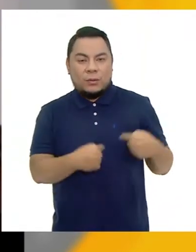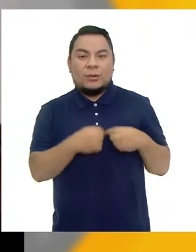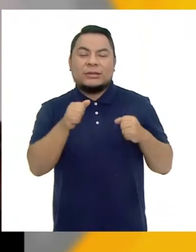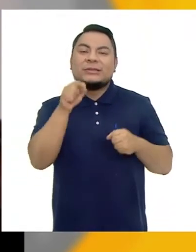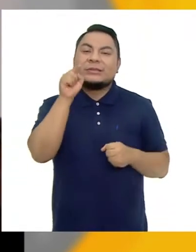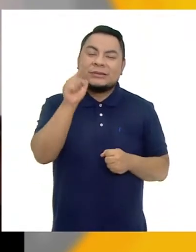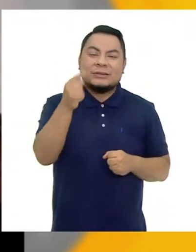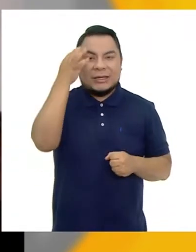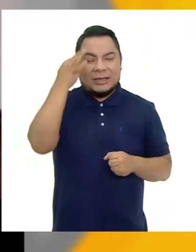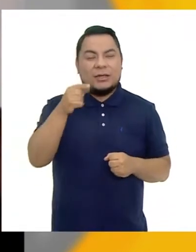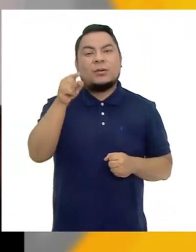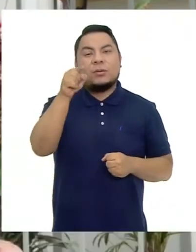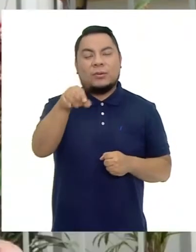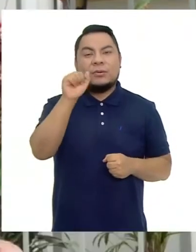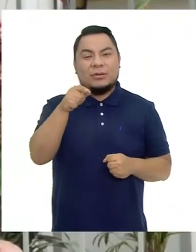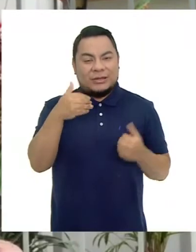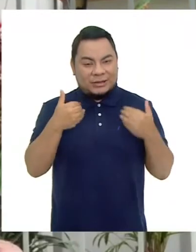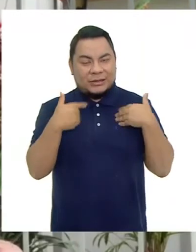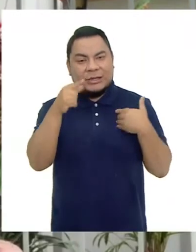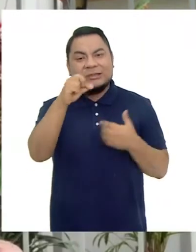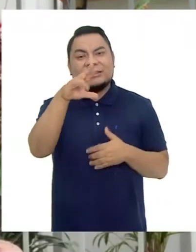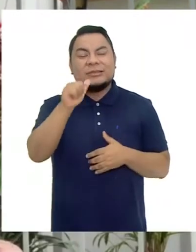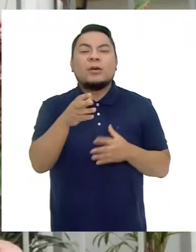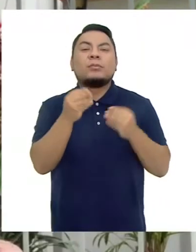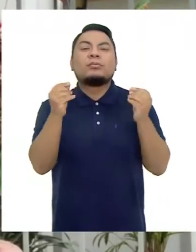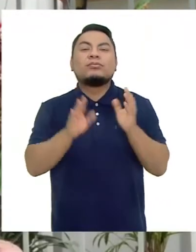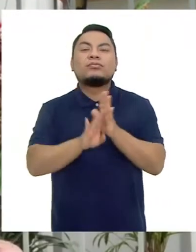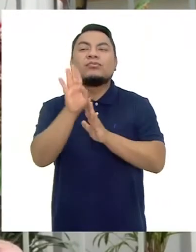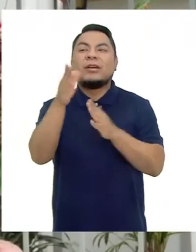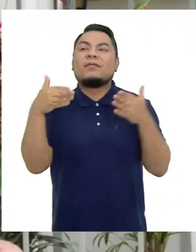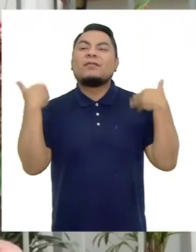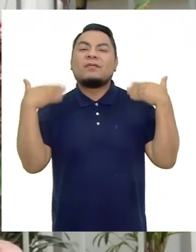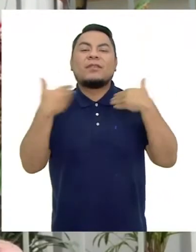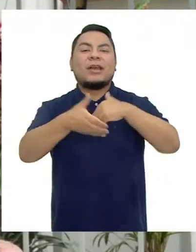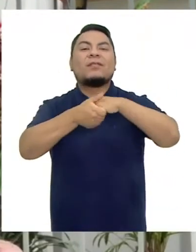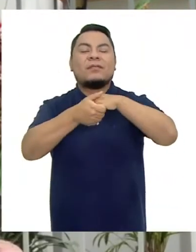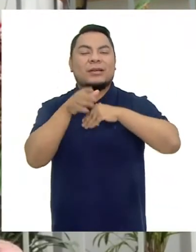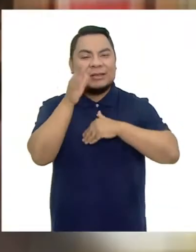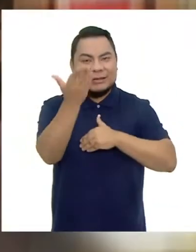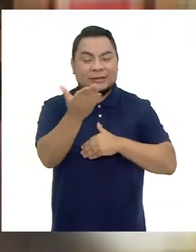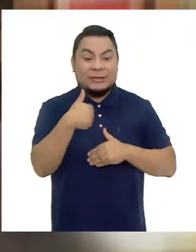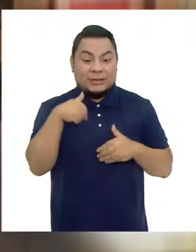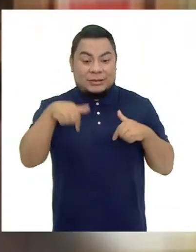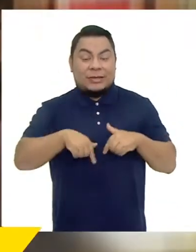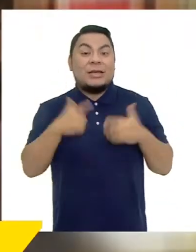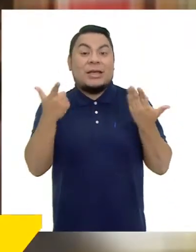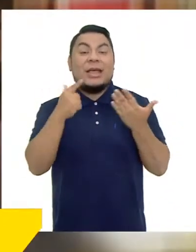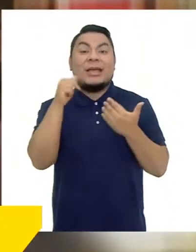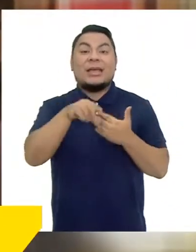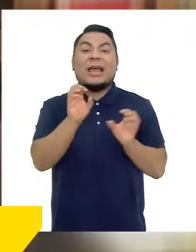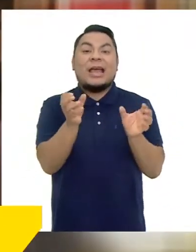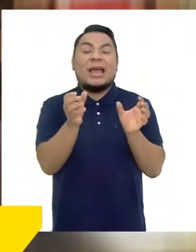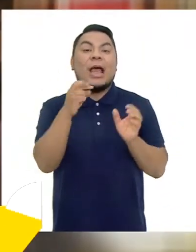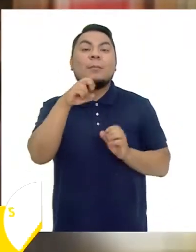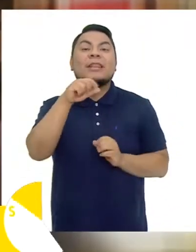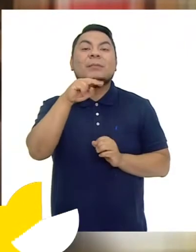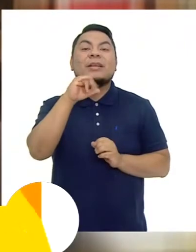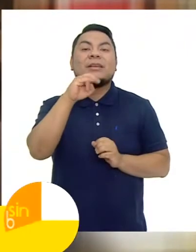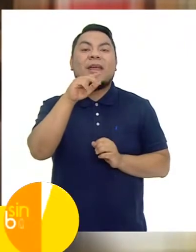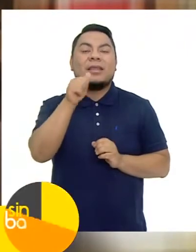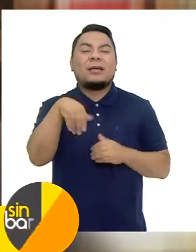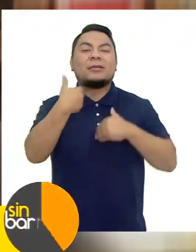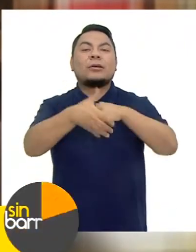gran corazón Y eso es Creo que tú Tienes Gina Muchos éxitos Y felicidades Y de aquí De Radio Panamericana